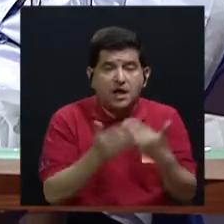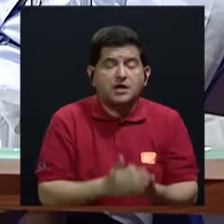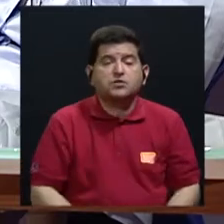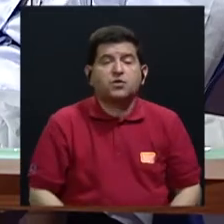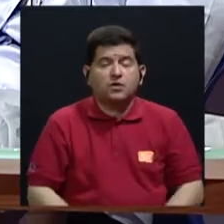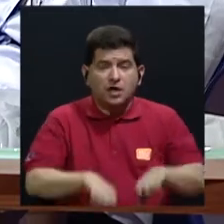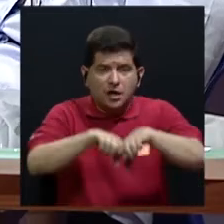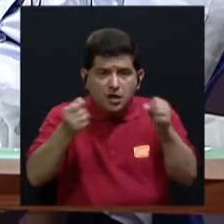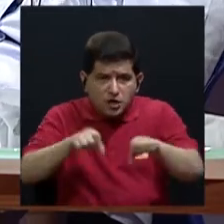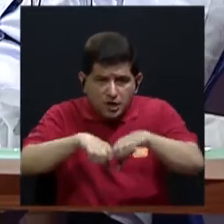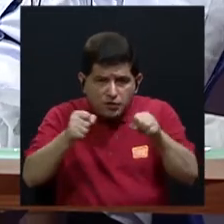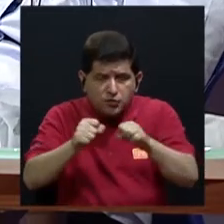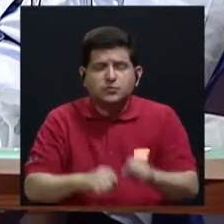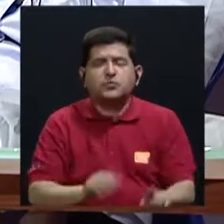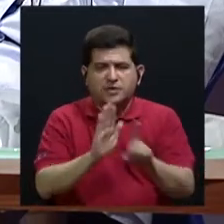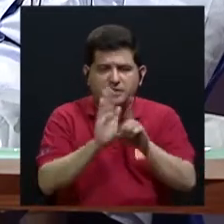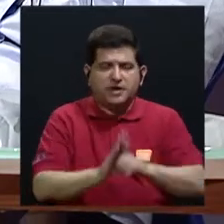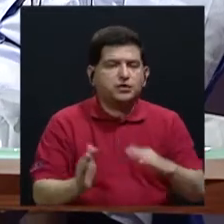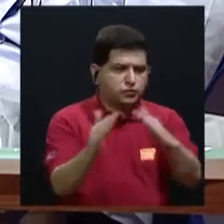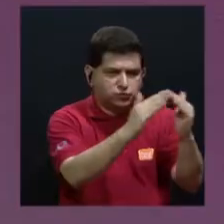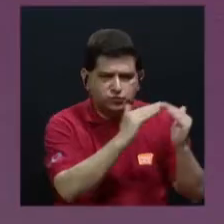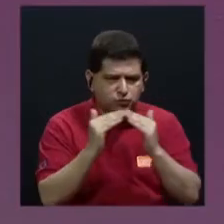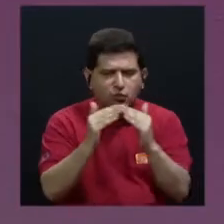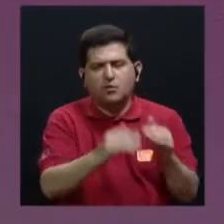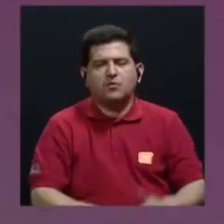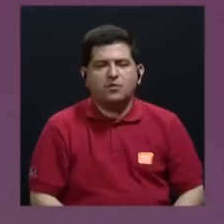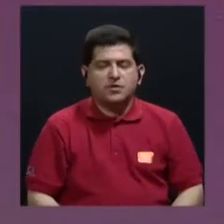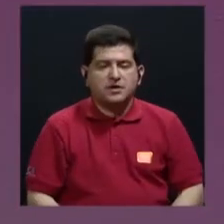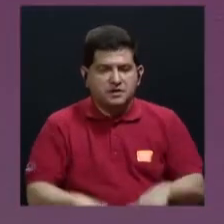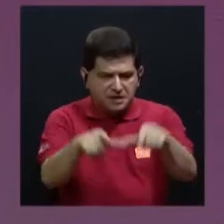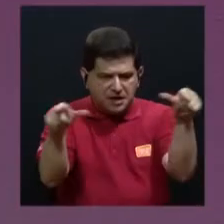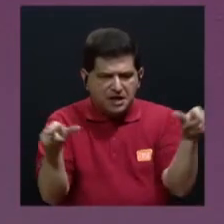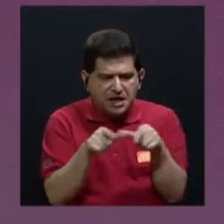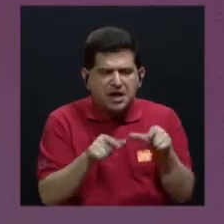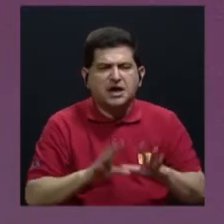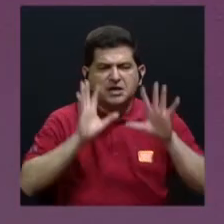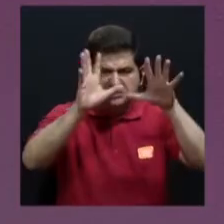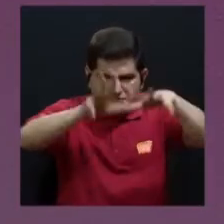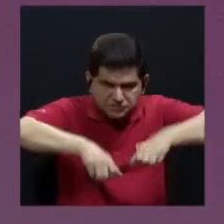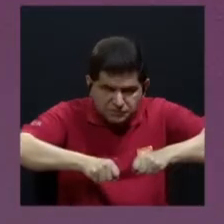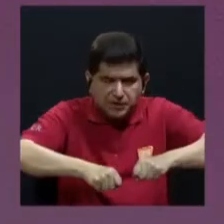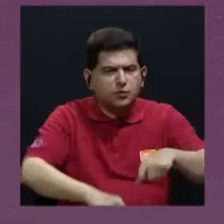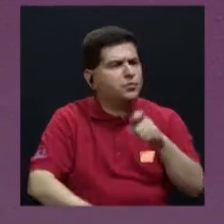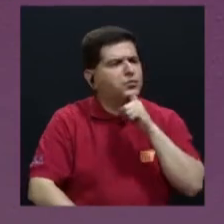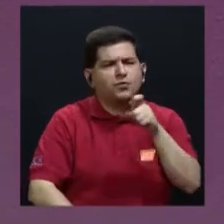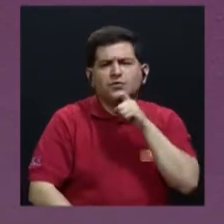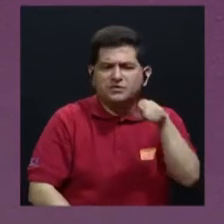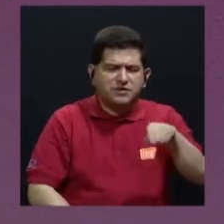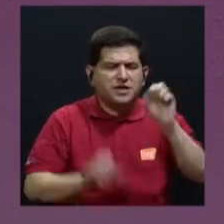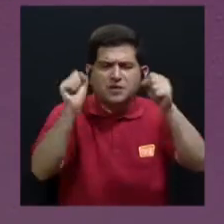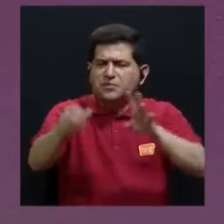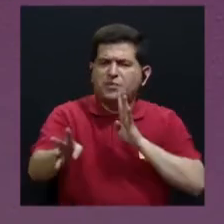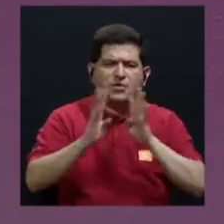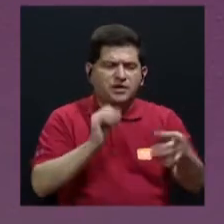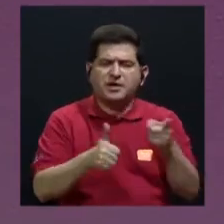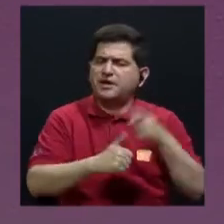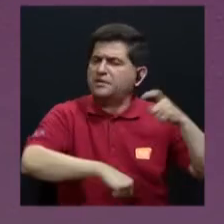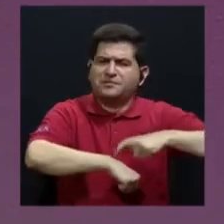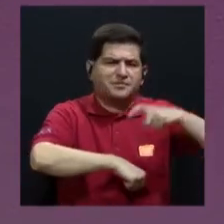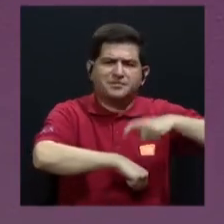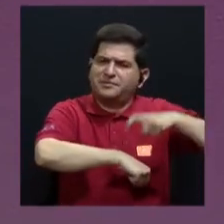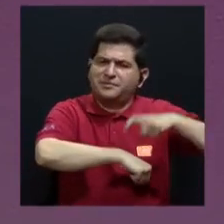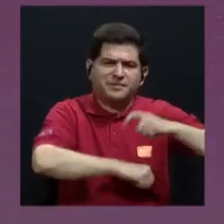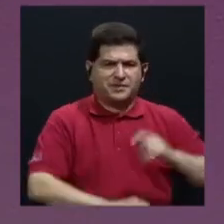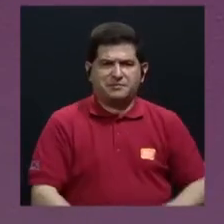violaciones a la comunidad, al tema de tierra arrasada, fue difícil que ellas pudieran hablar en un primer momento